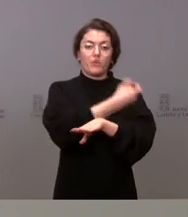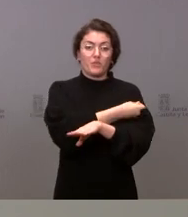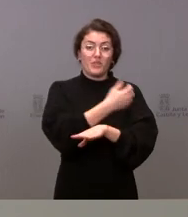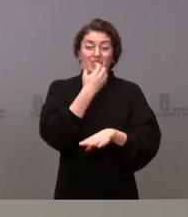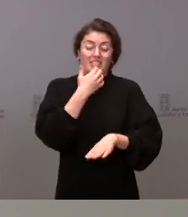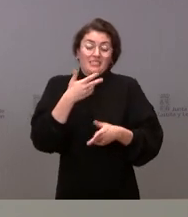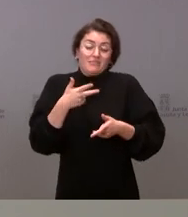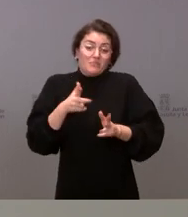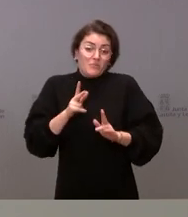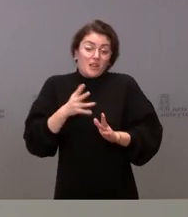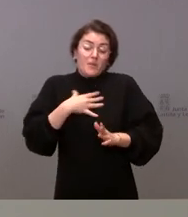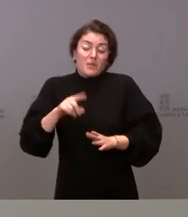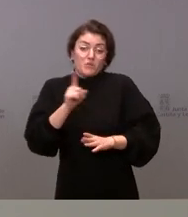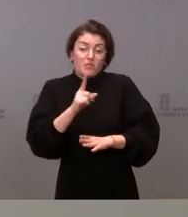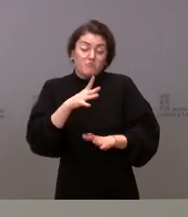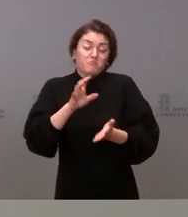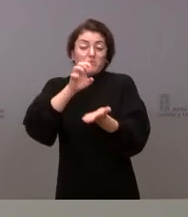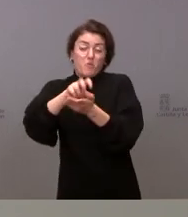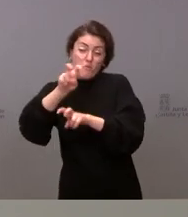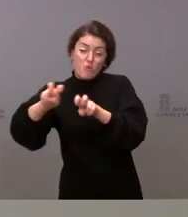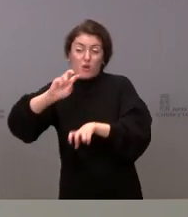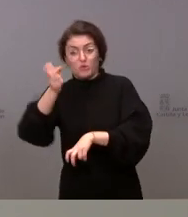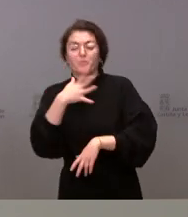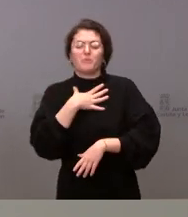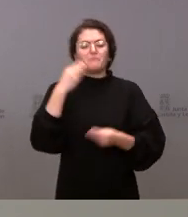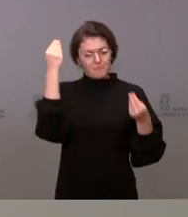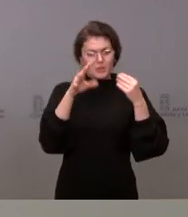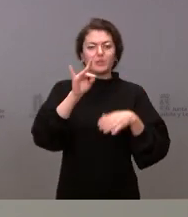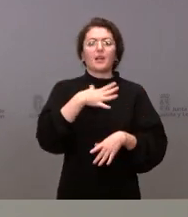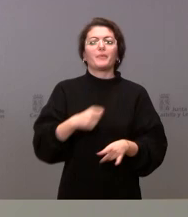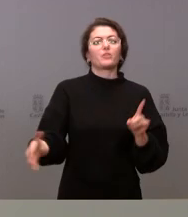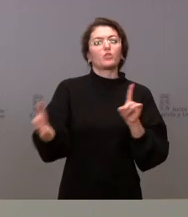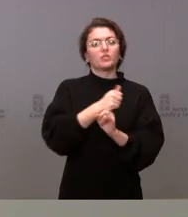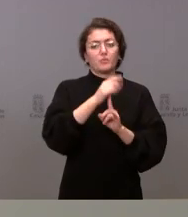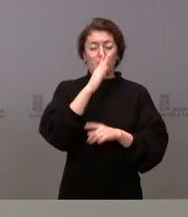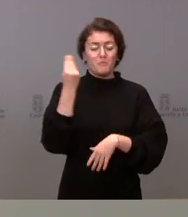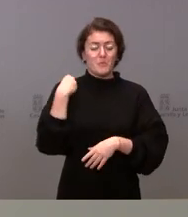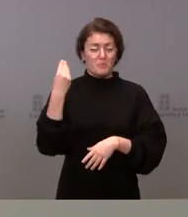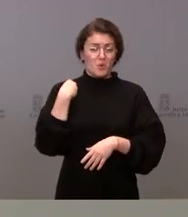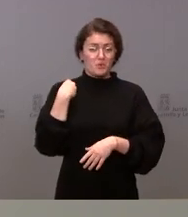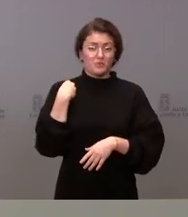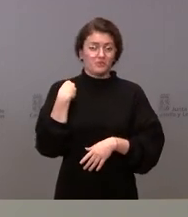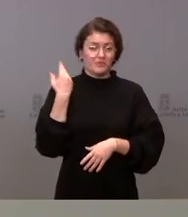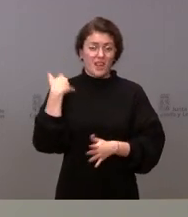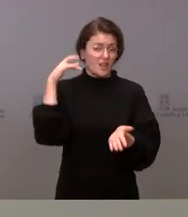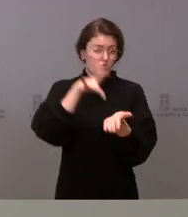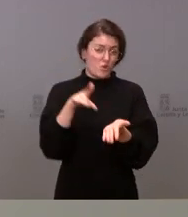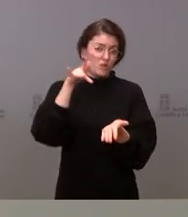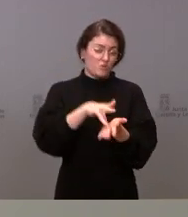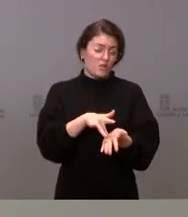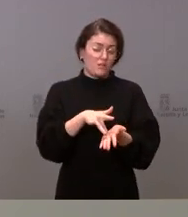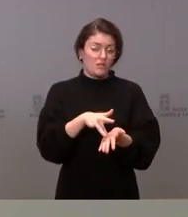Pero yo creo que sí, que lo vamos a poder conseguir, porque yo creo que, como en otras ocasiones, vamos a tener a